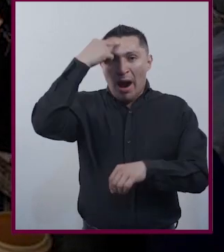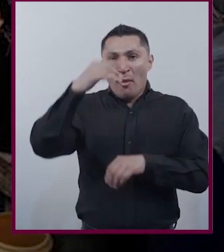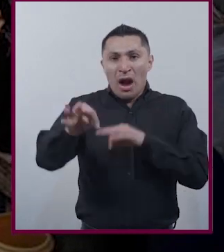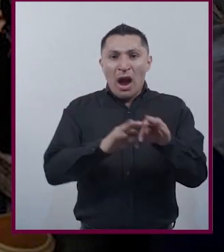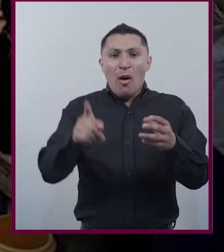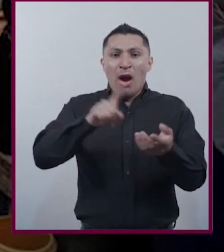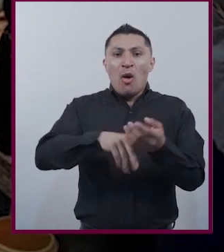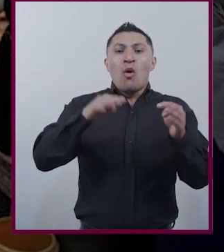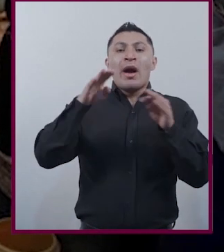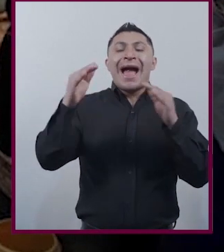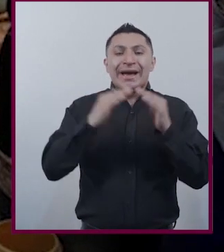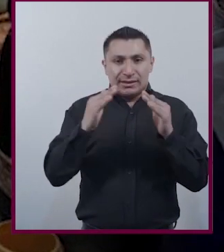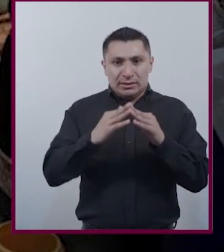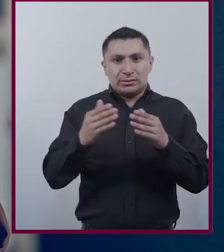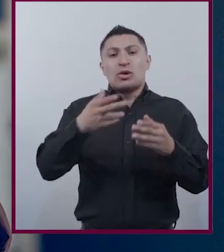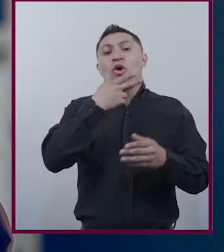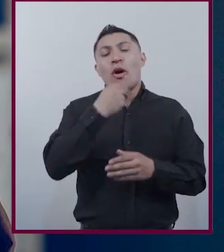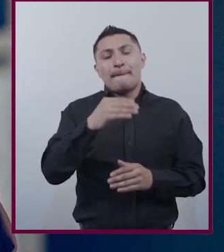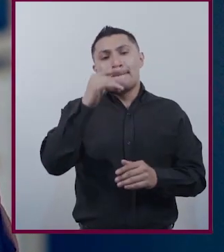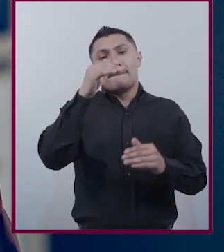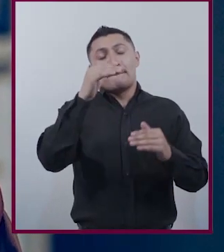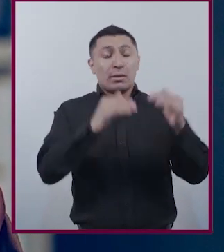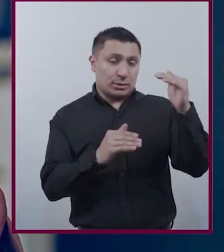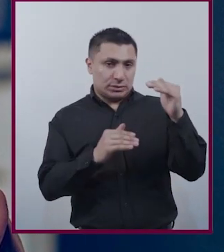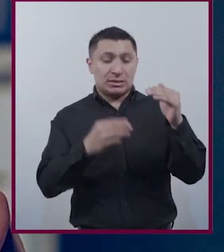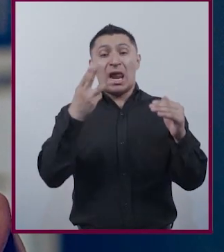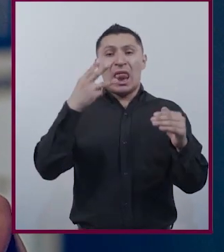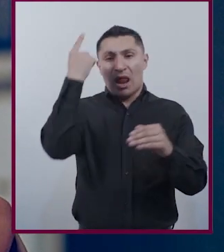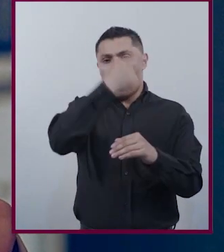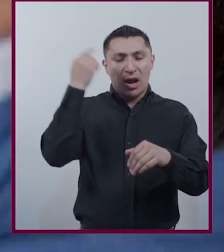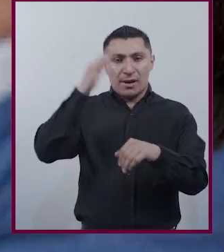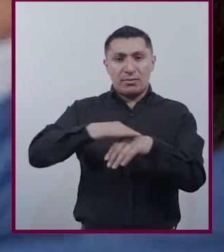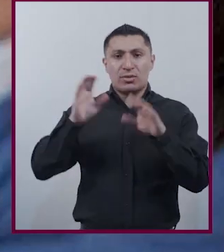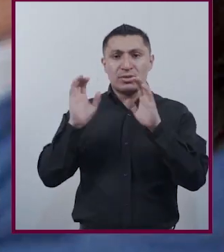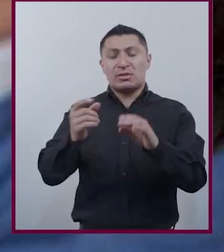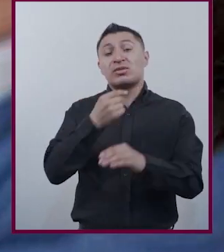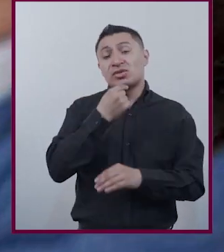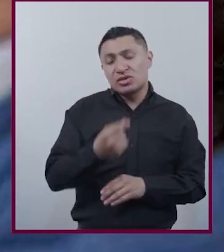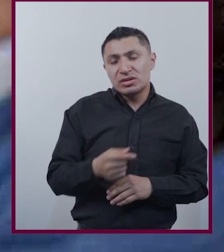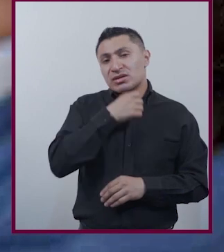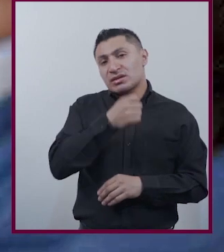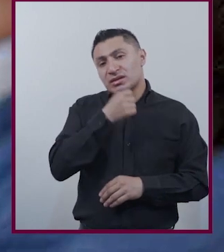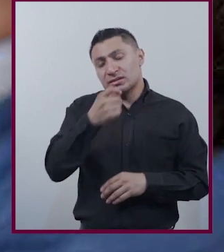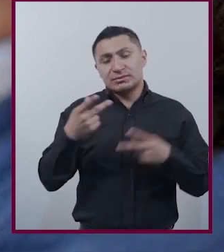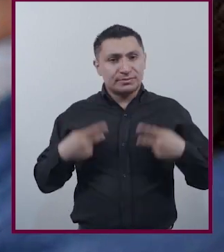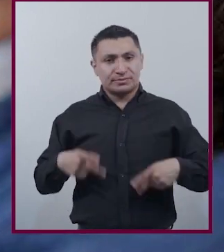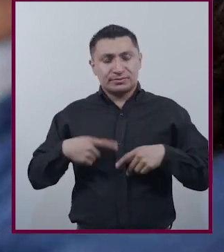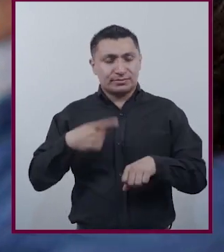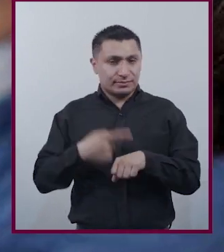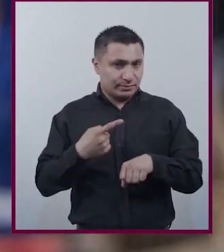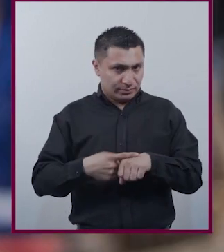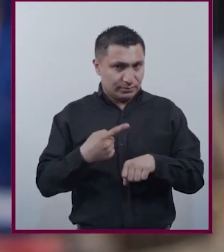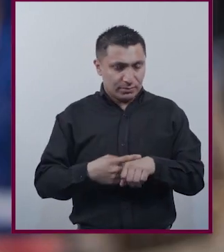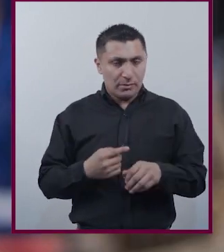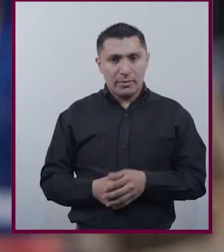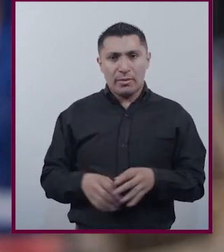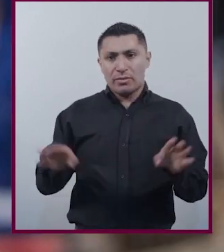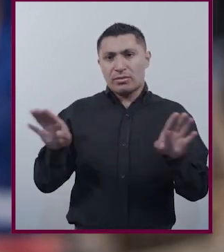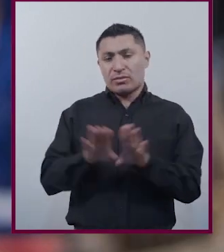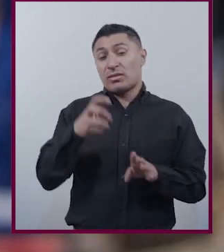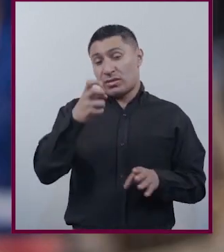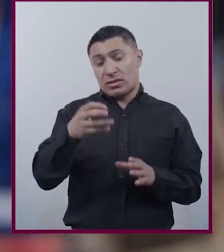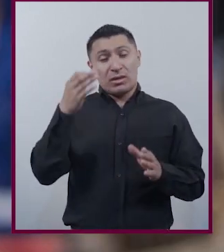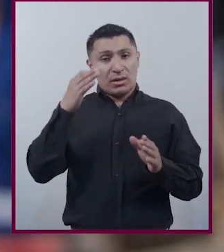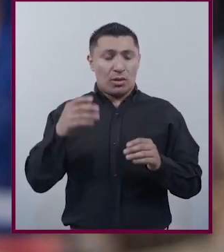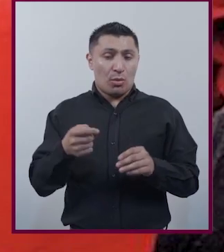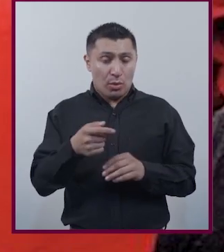En comparación con los hombres Y tres horas más a cuidar de niños Adultos mayores Y personas enfermas Como si esto